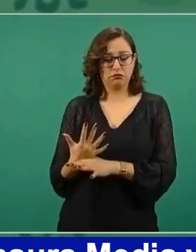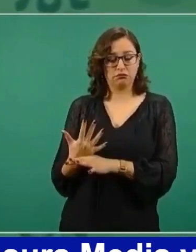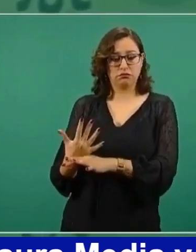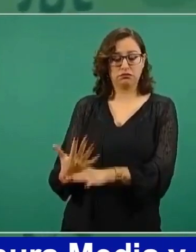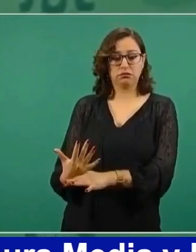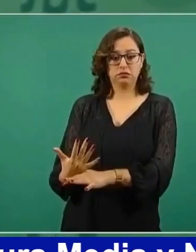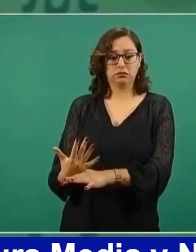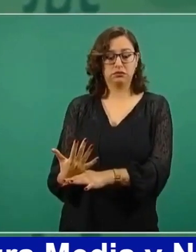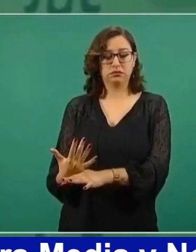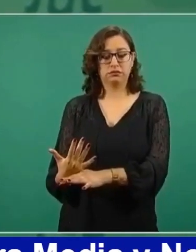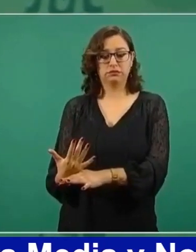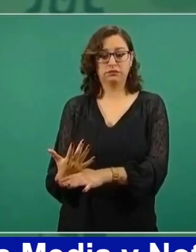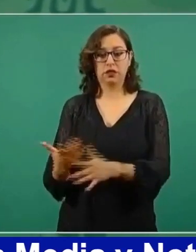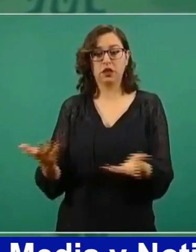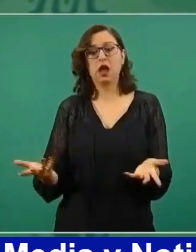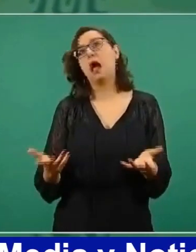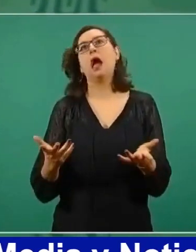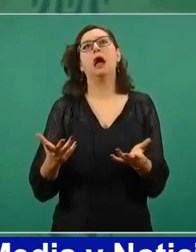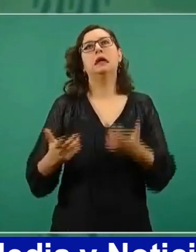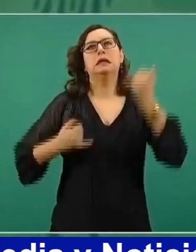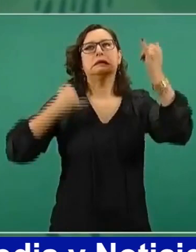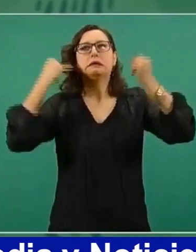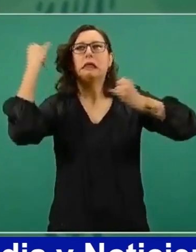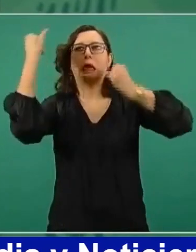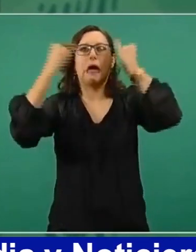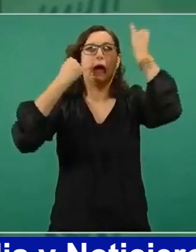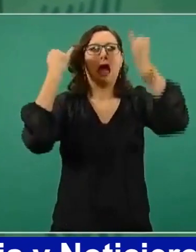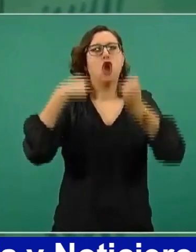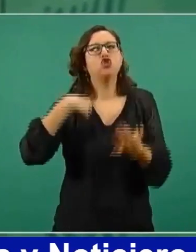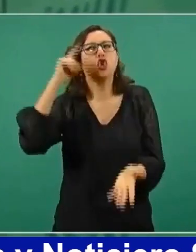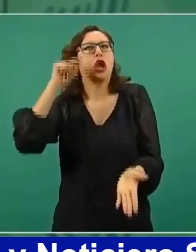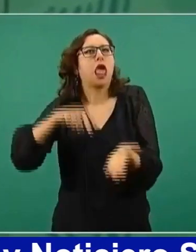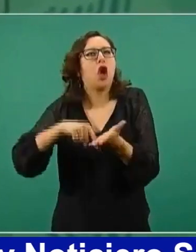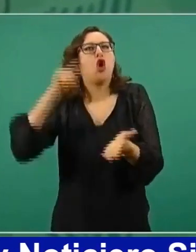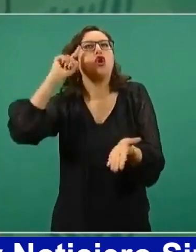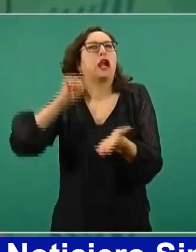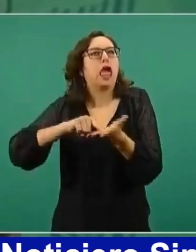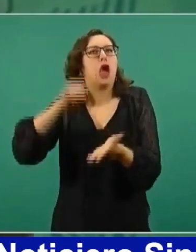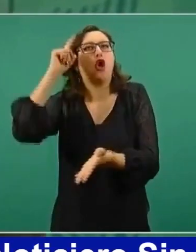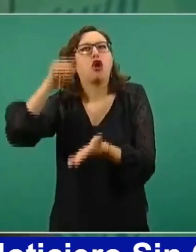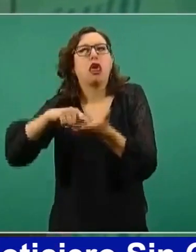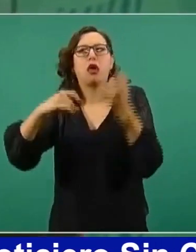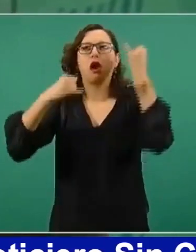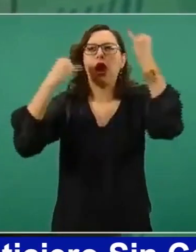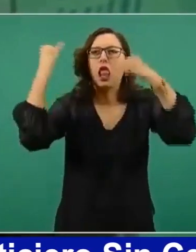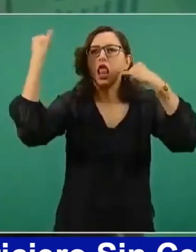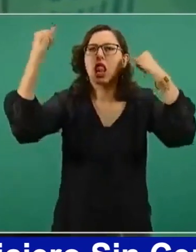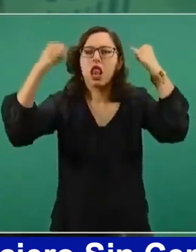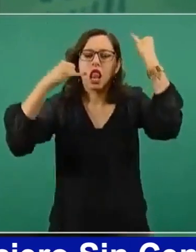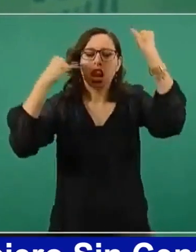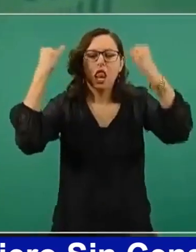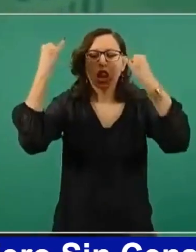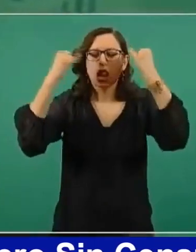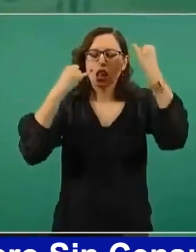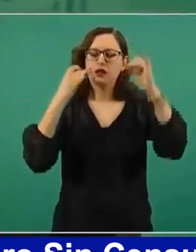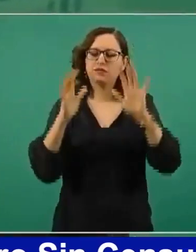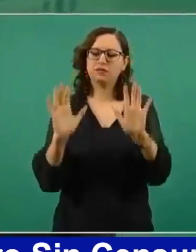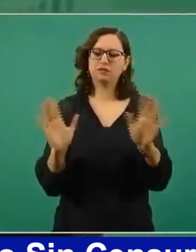especulación y mucho menos el de